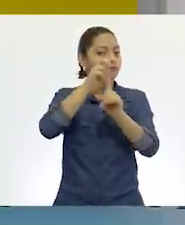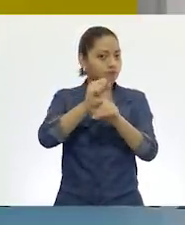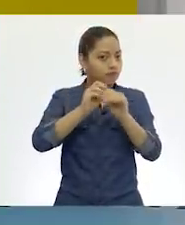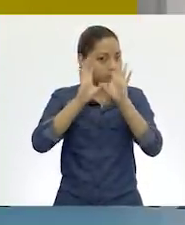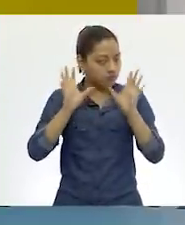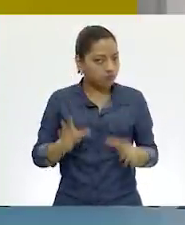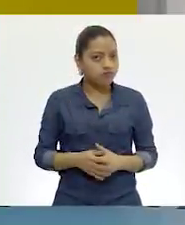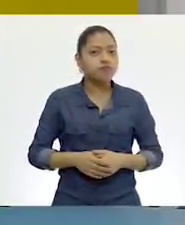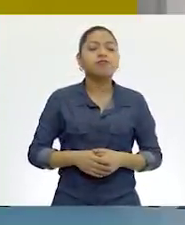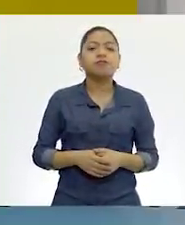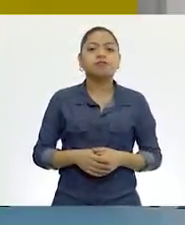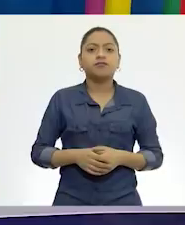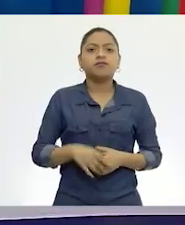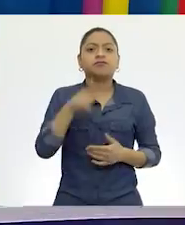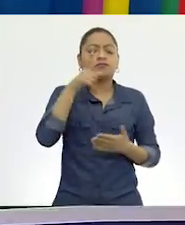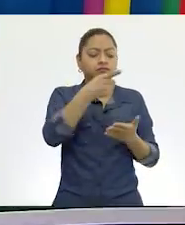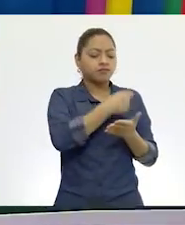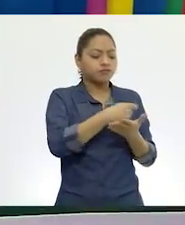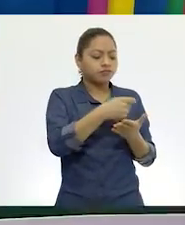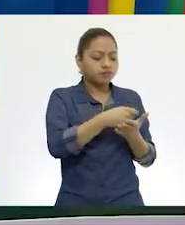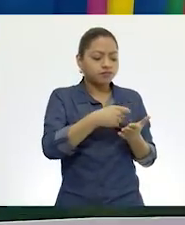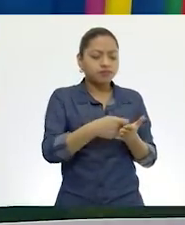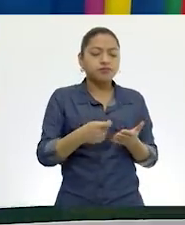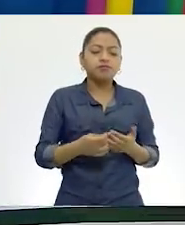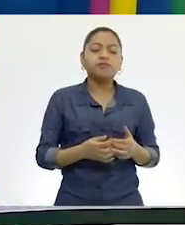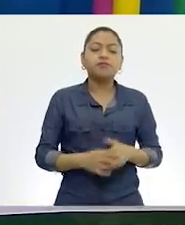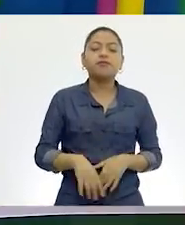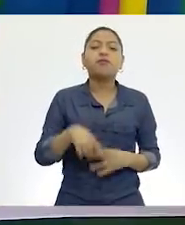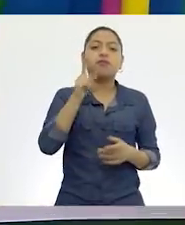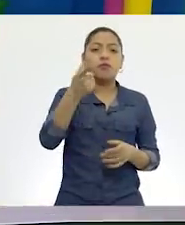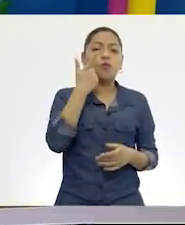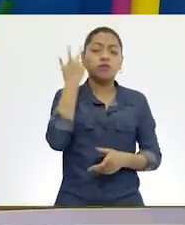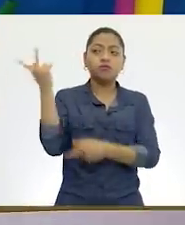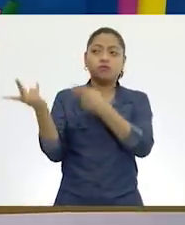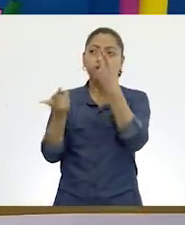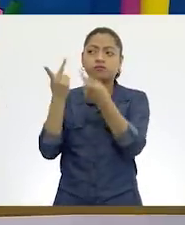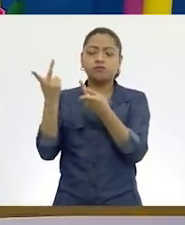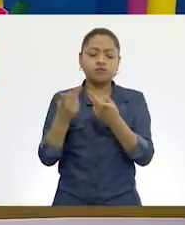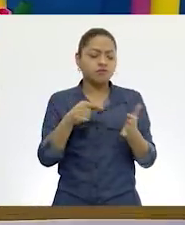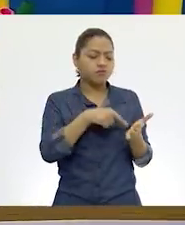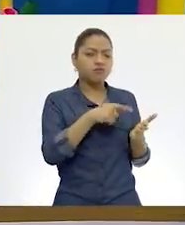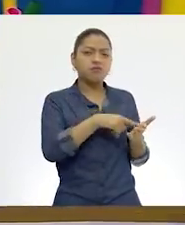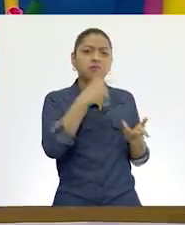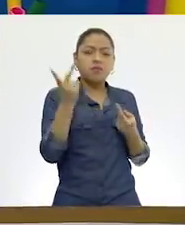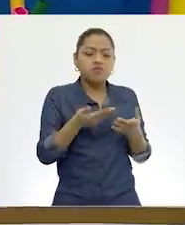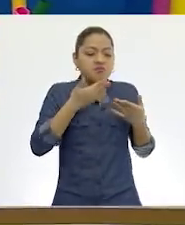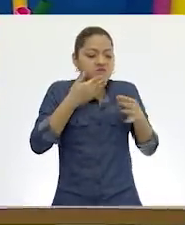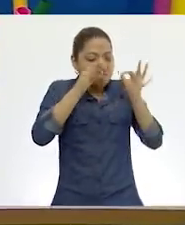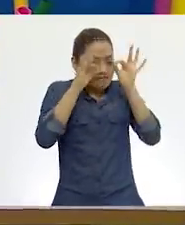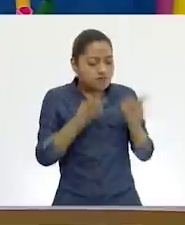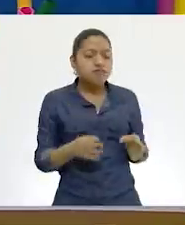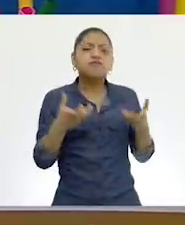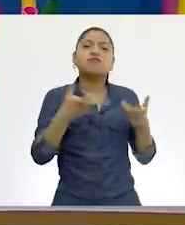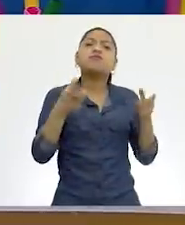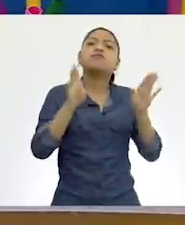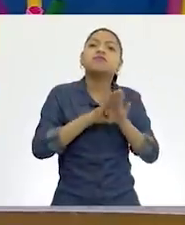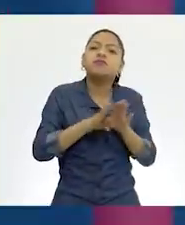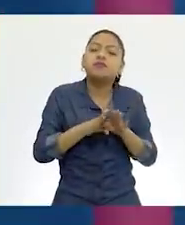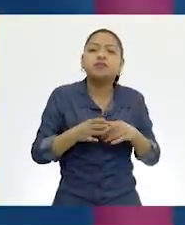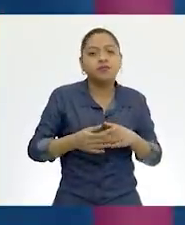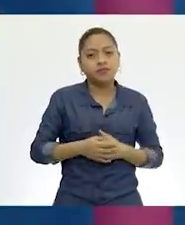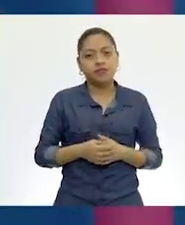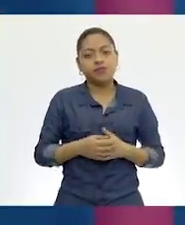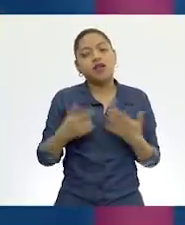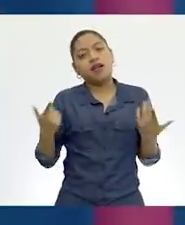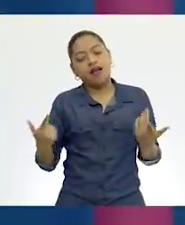eran las características para redactar una buena pregunta, María? Me acuerdo que habíamos mencionado que tenía que